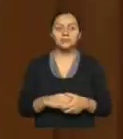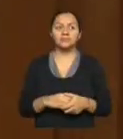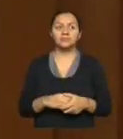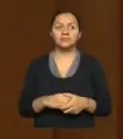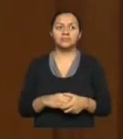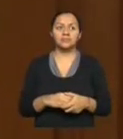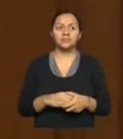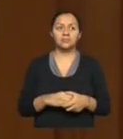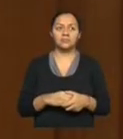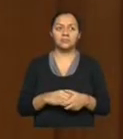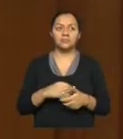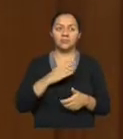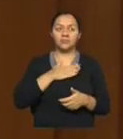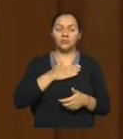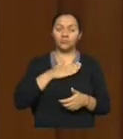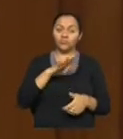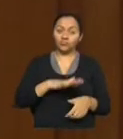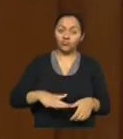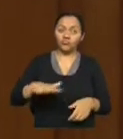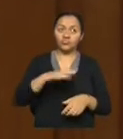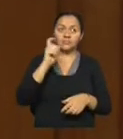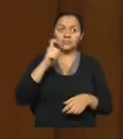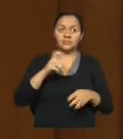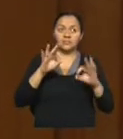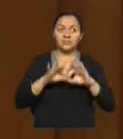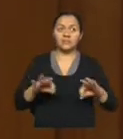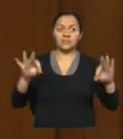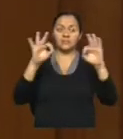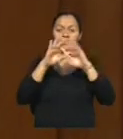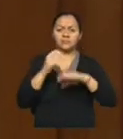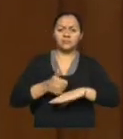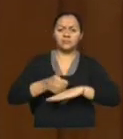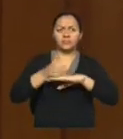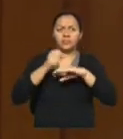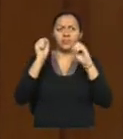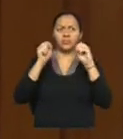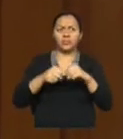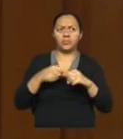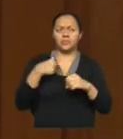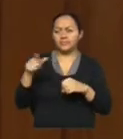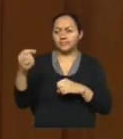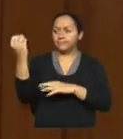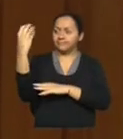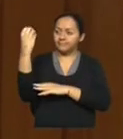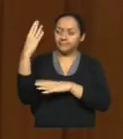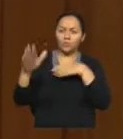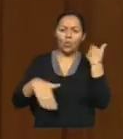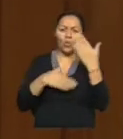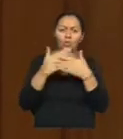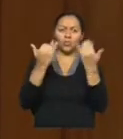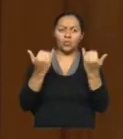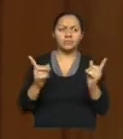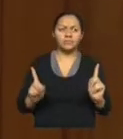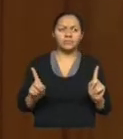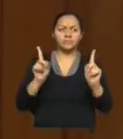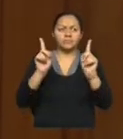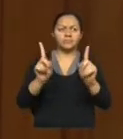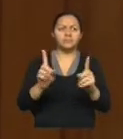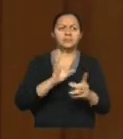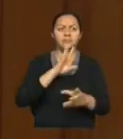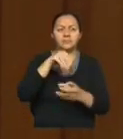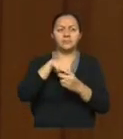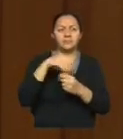Para nosotros es de importancia suprema poder tener sus declaraciones en esta comparecencia, señor fiscal,